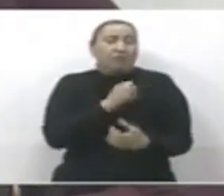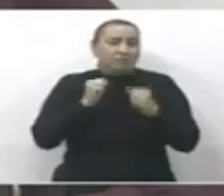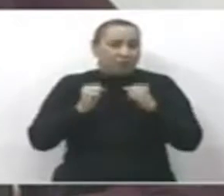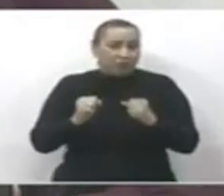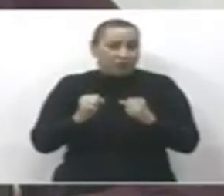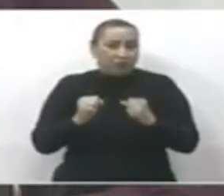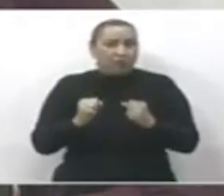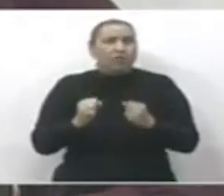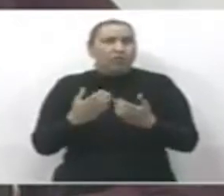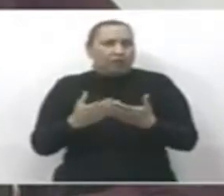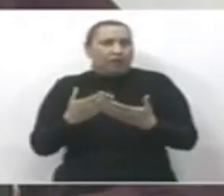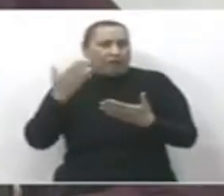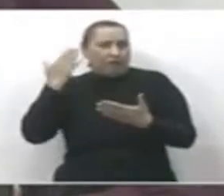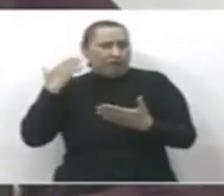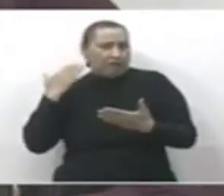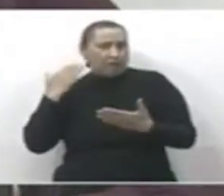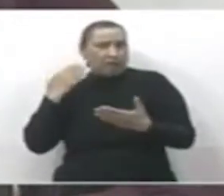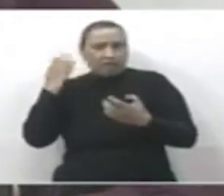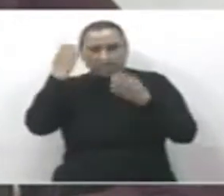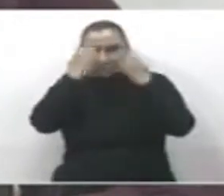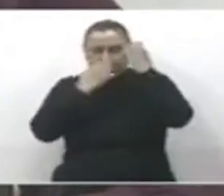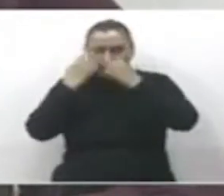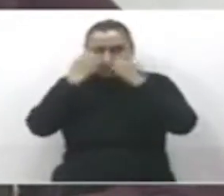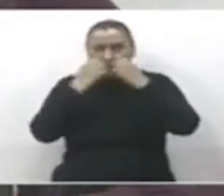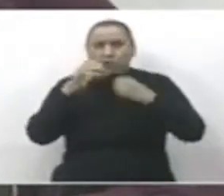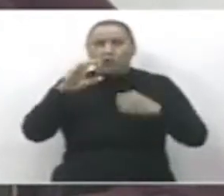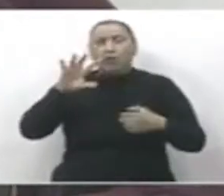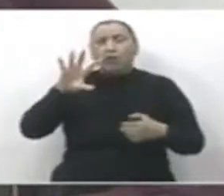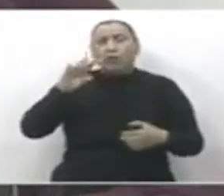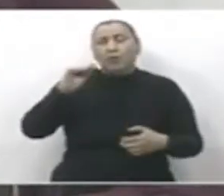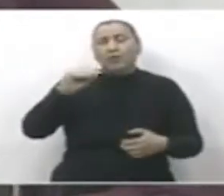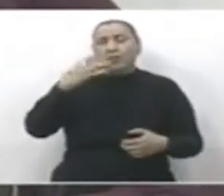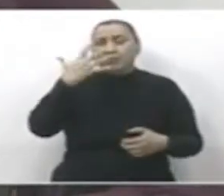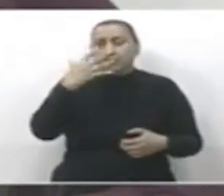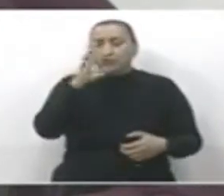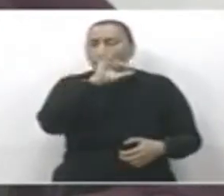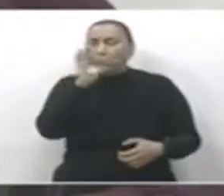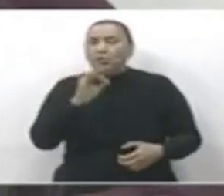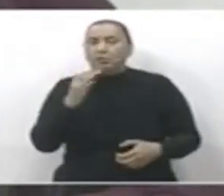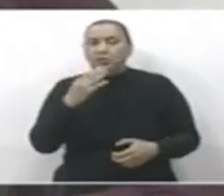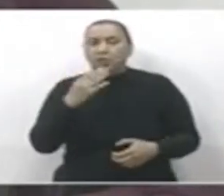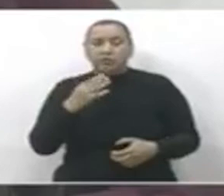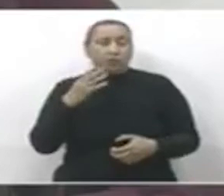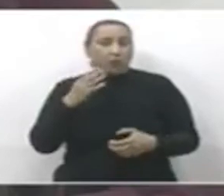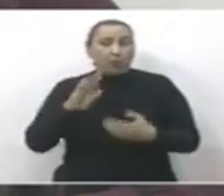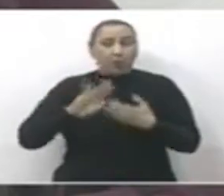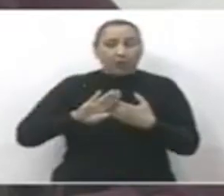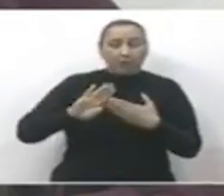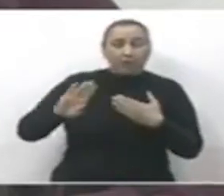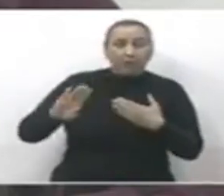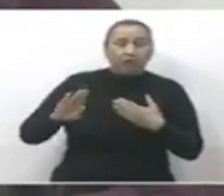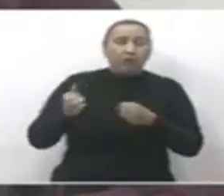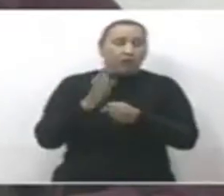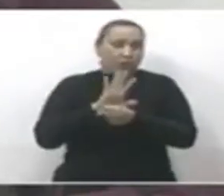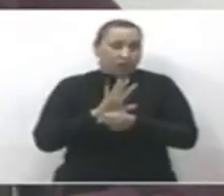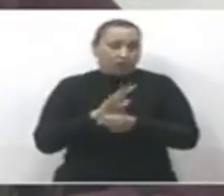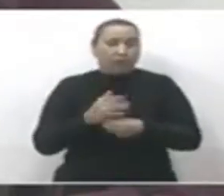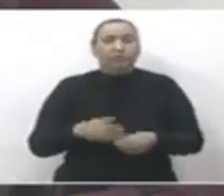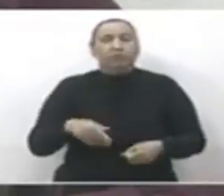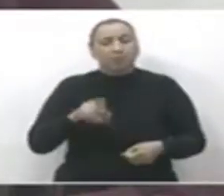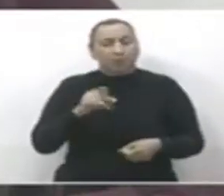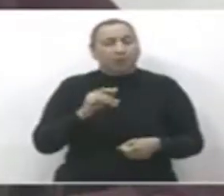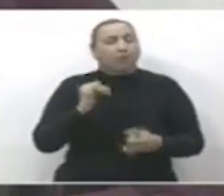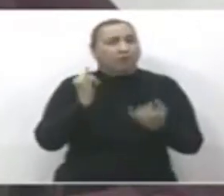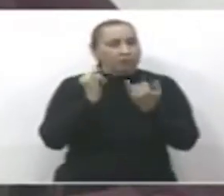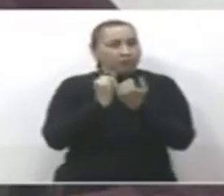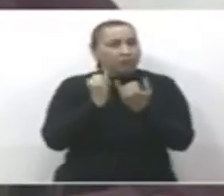en los ensayos clínicos llegó a alcanzar hasta el 95% de efectividad en la prevención. Pero también